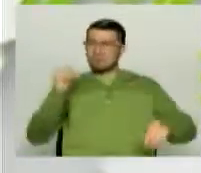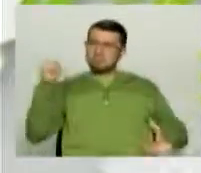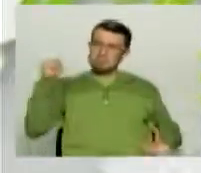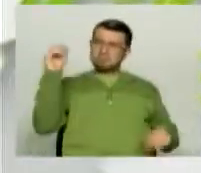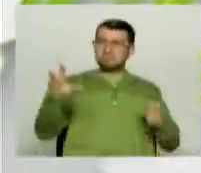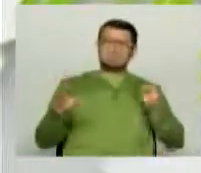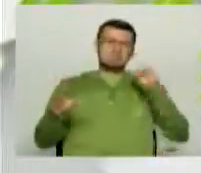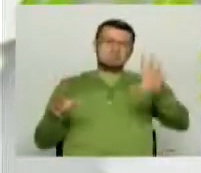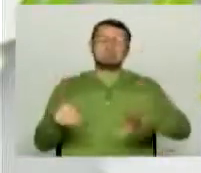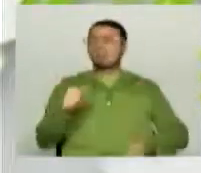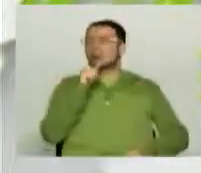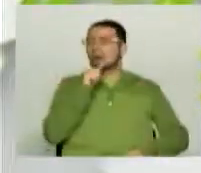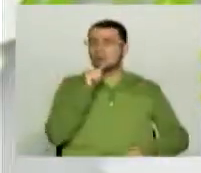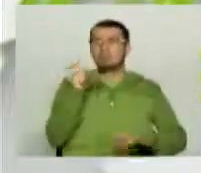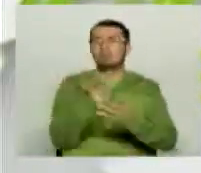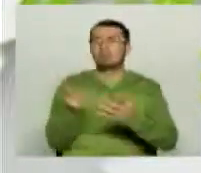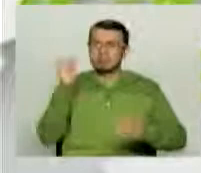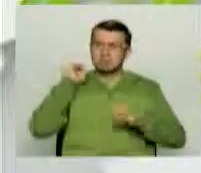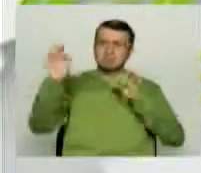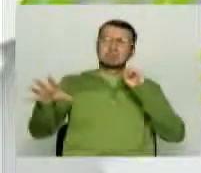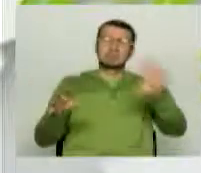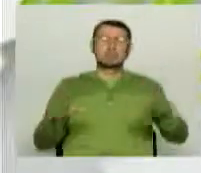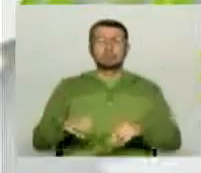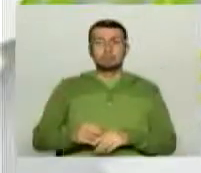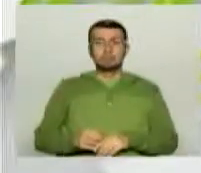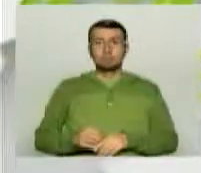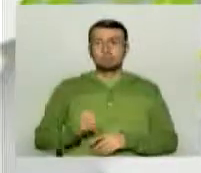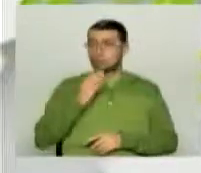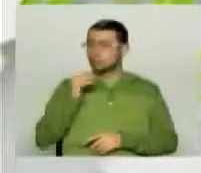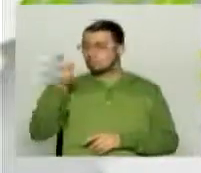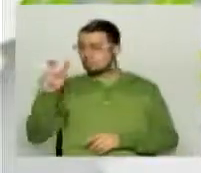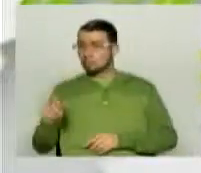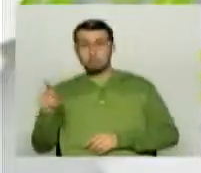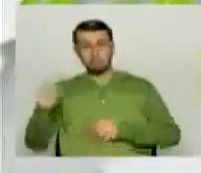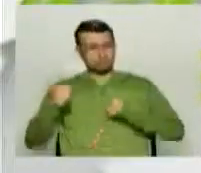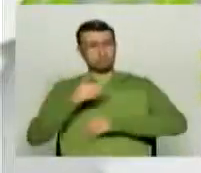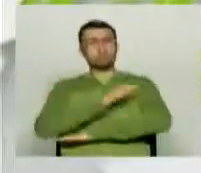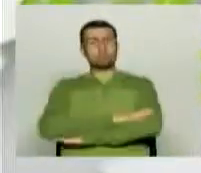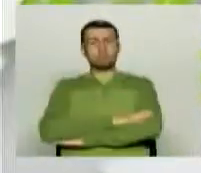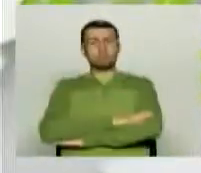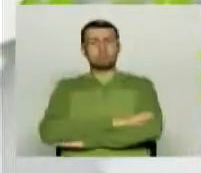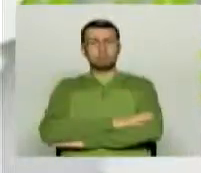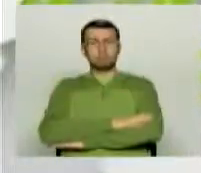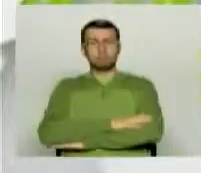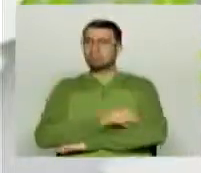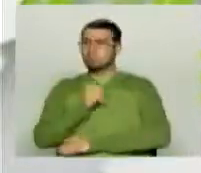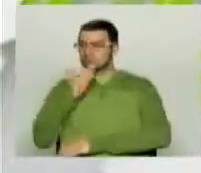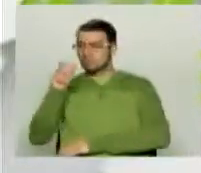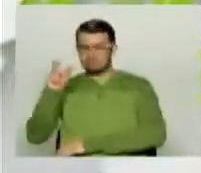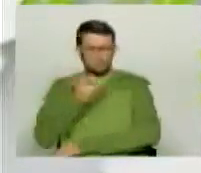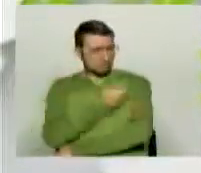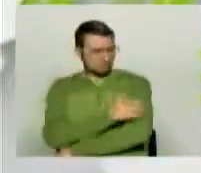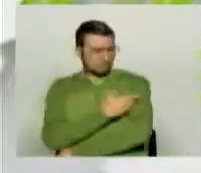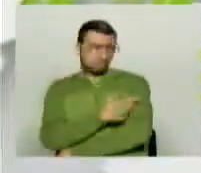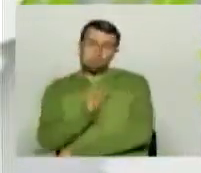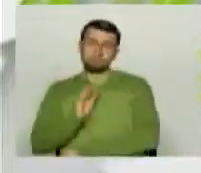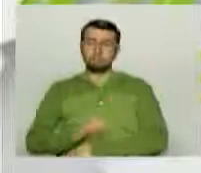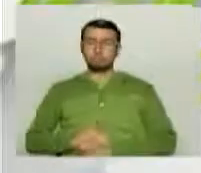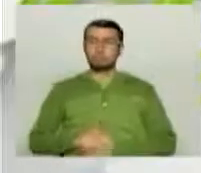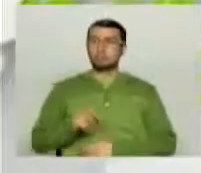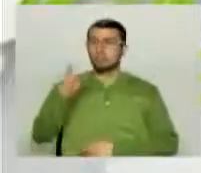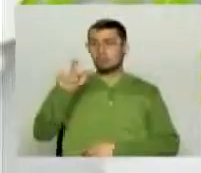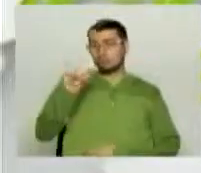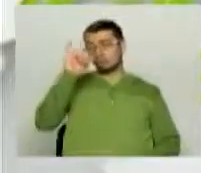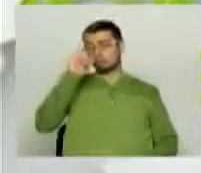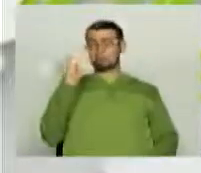del agua y resulta que de pronto a alguien le tiraron un poquito de maicena en Sanofuizu y dice se limpia ya tiene cuatro tragos en la cabeza y la reacción puede ser